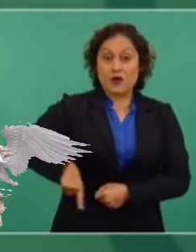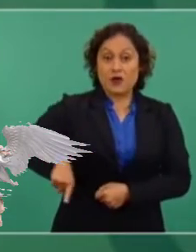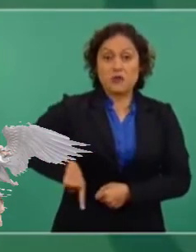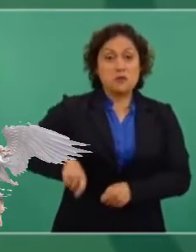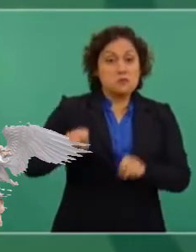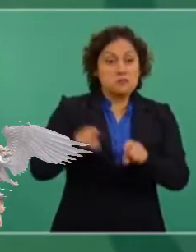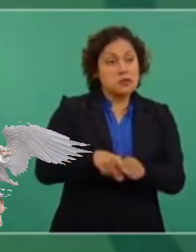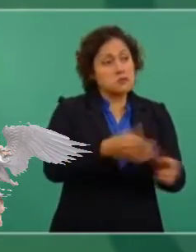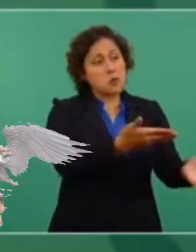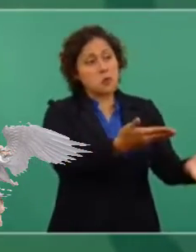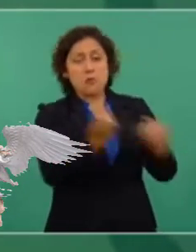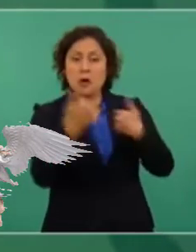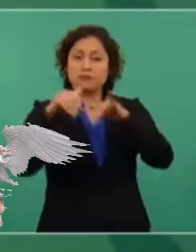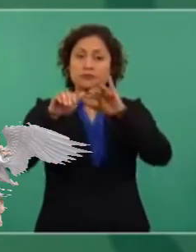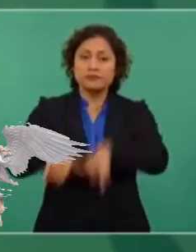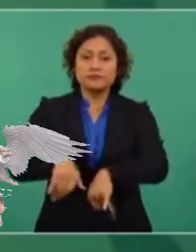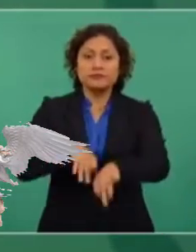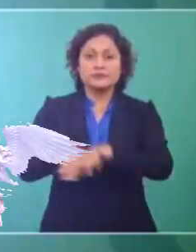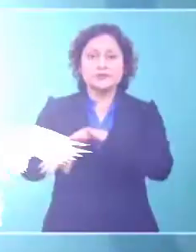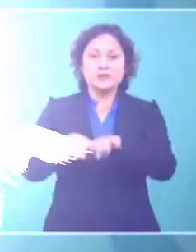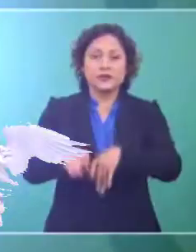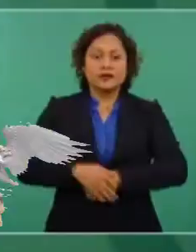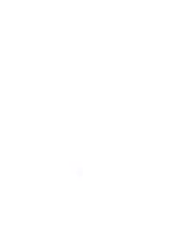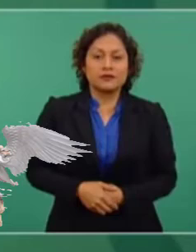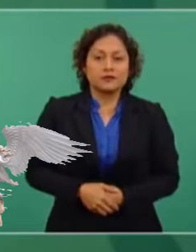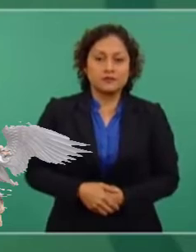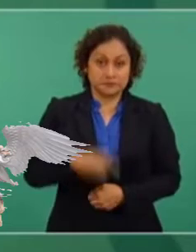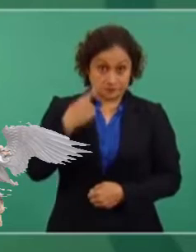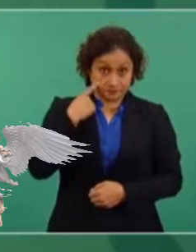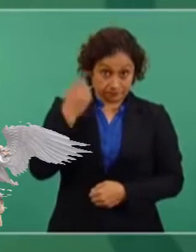Miren cómo está España ahora.